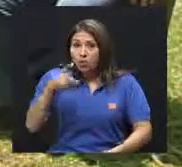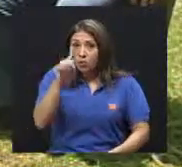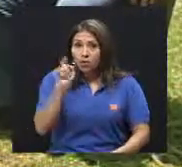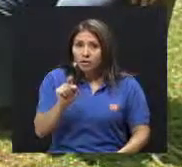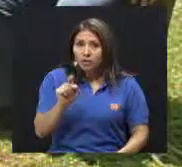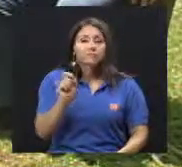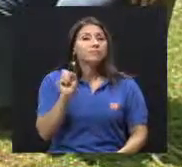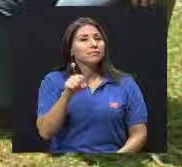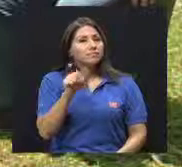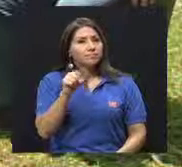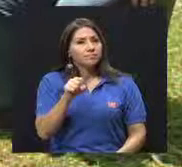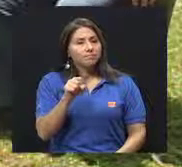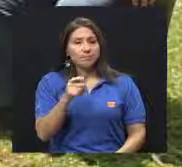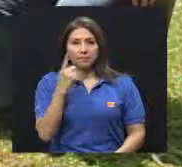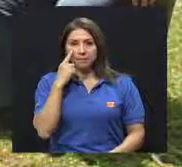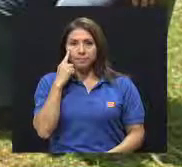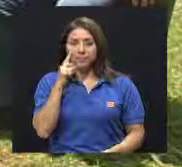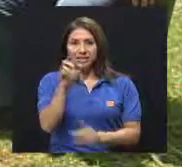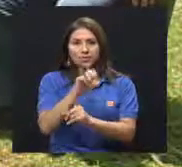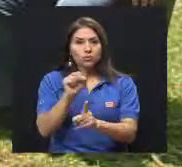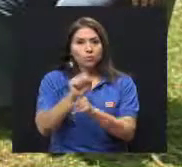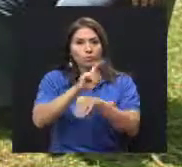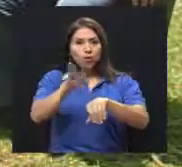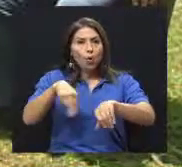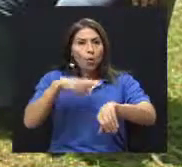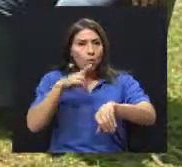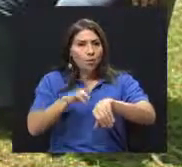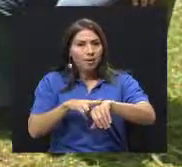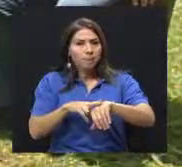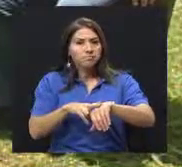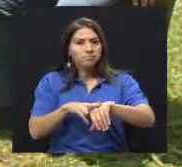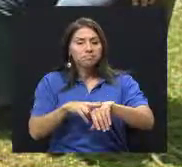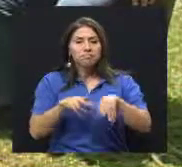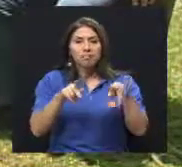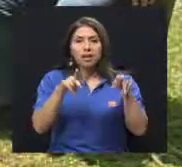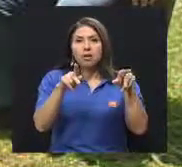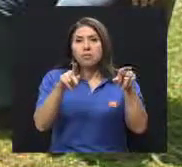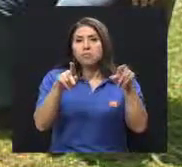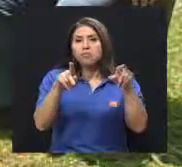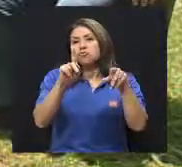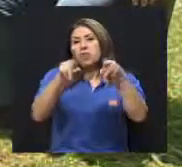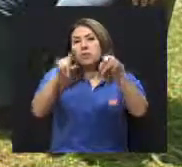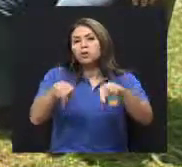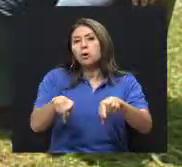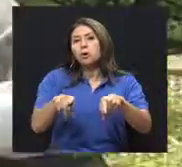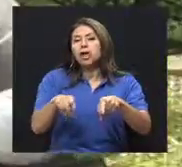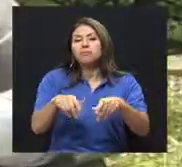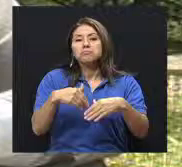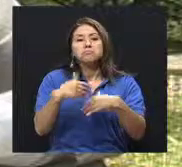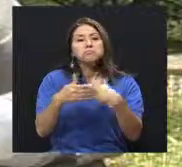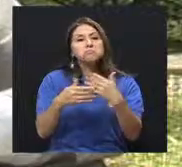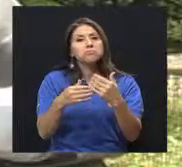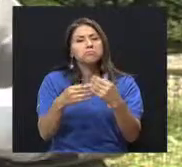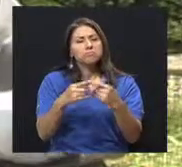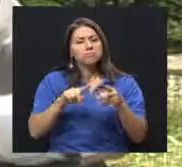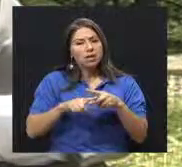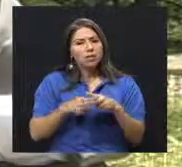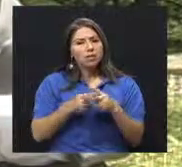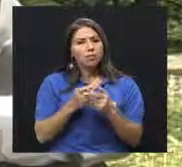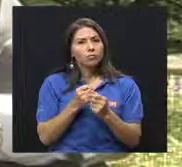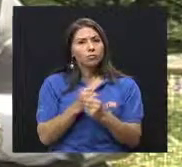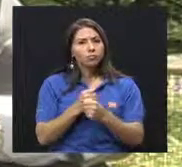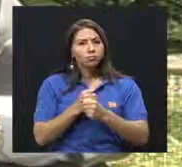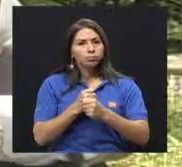Bajo condiciones normales, la persona puede ir aumentando peso. El